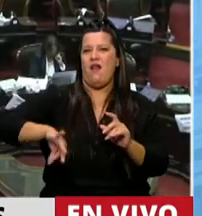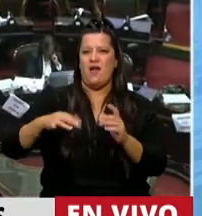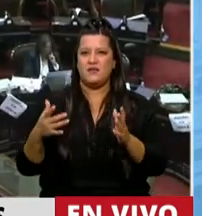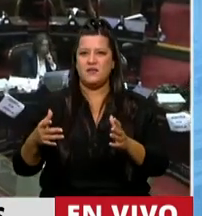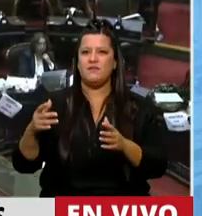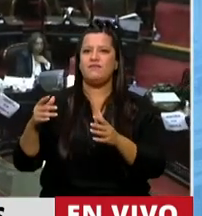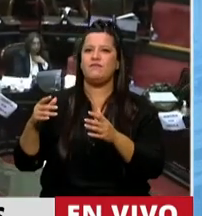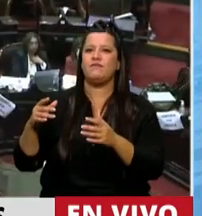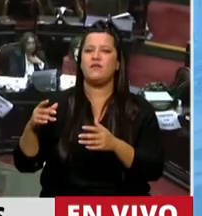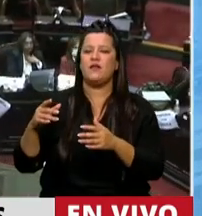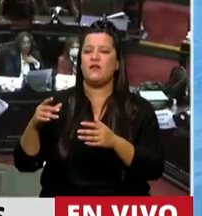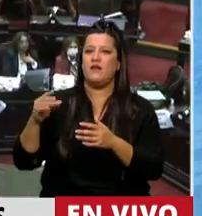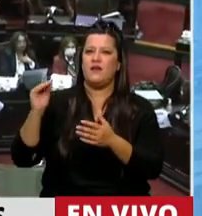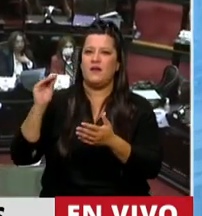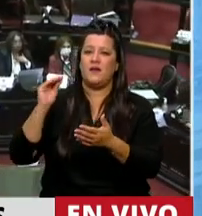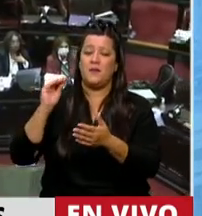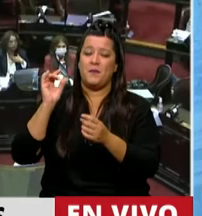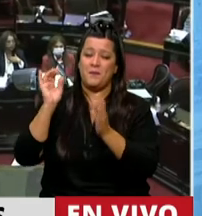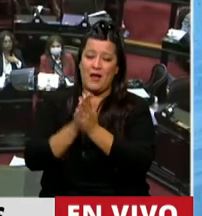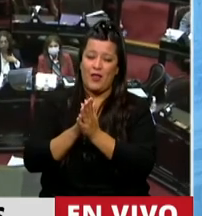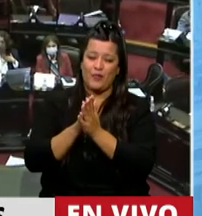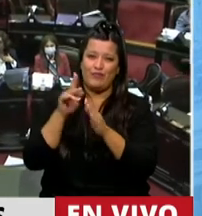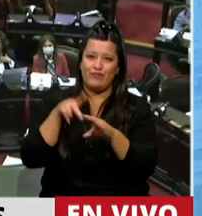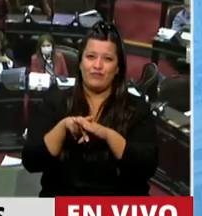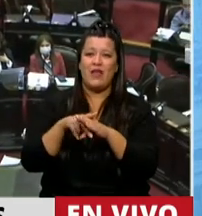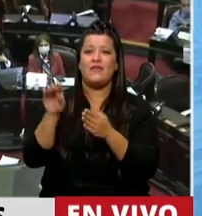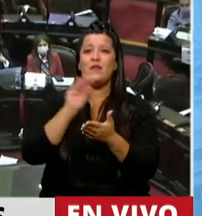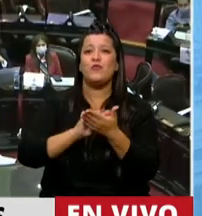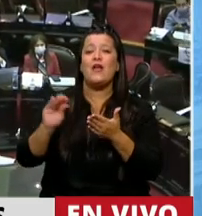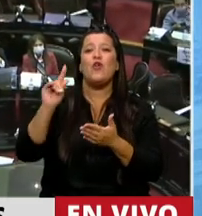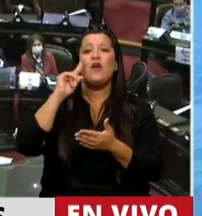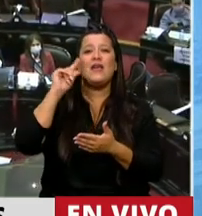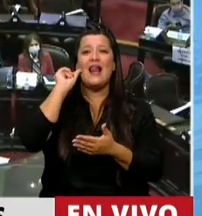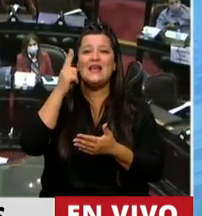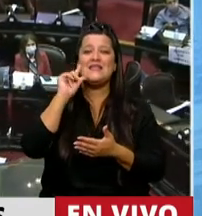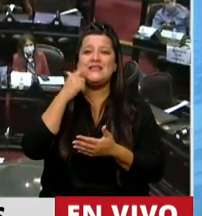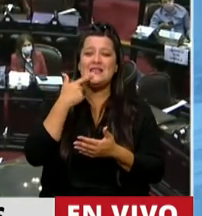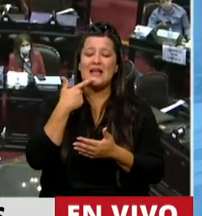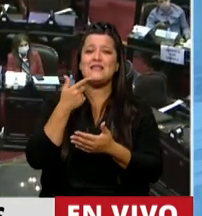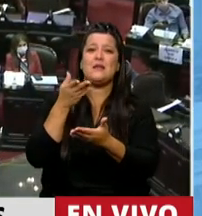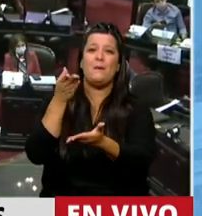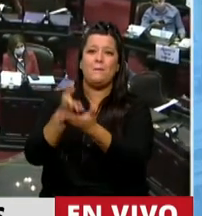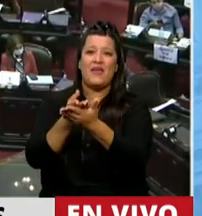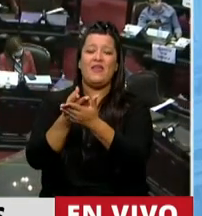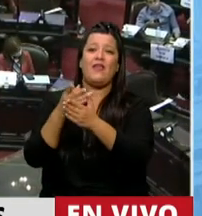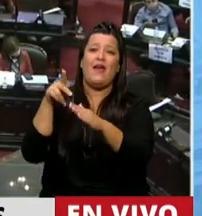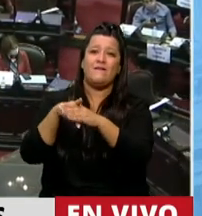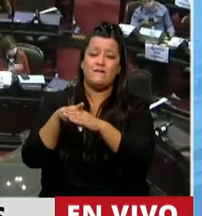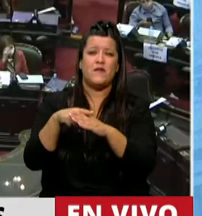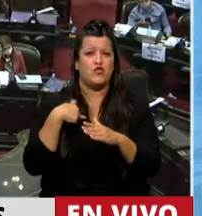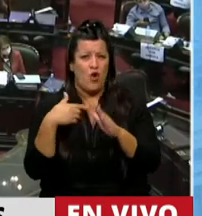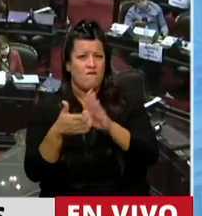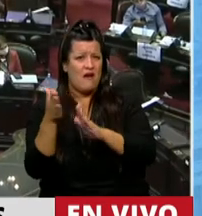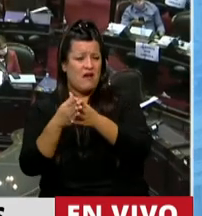diputado de Iglesias le solicita una interrupción, se la concede... Yo estoy